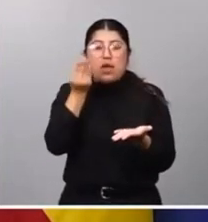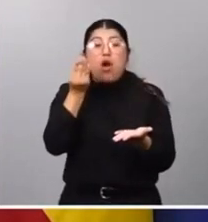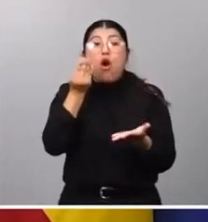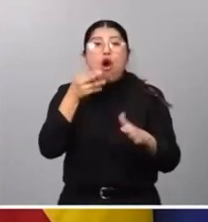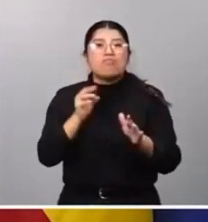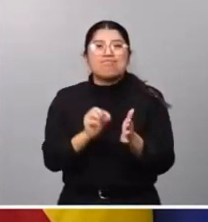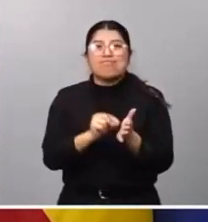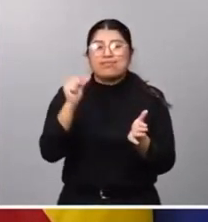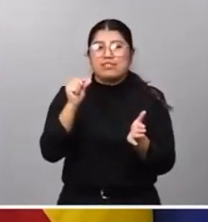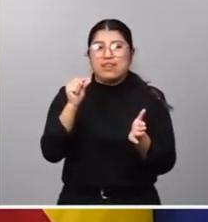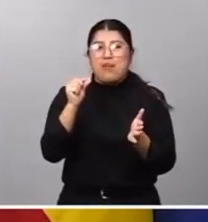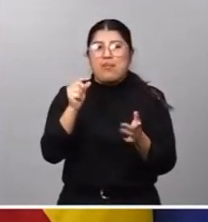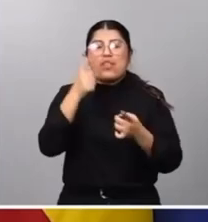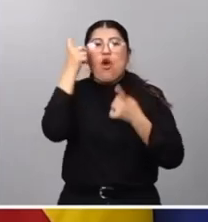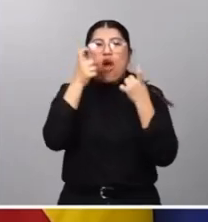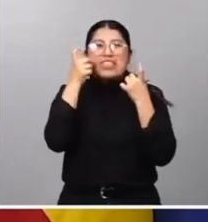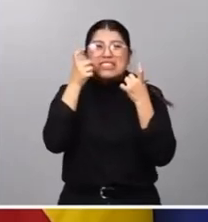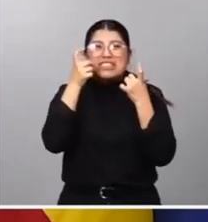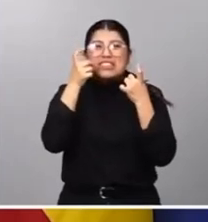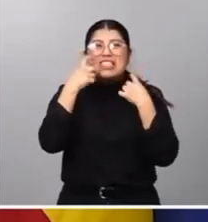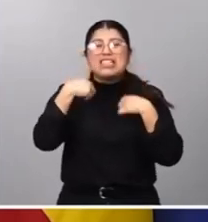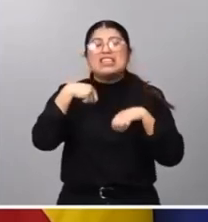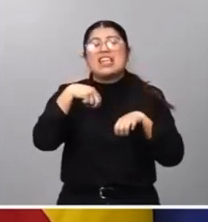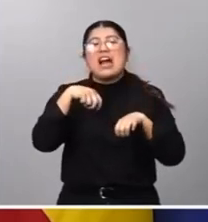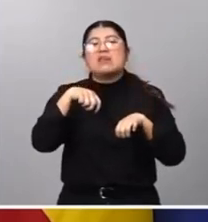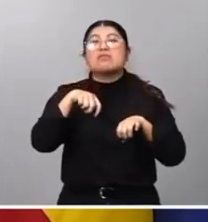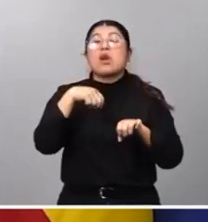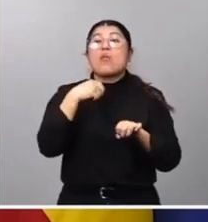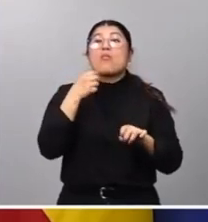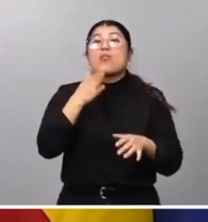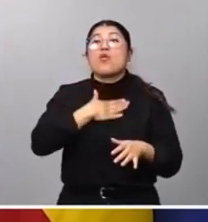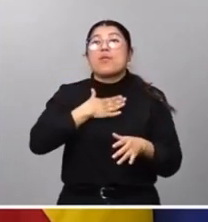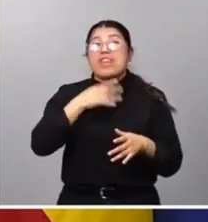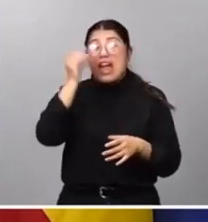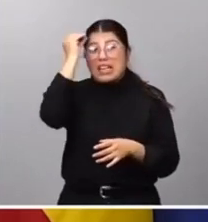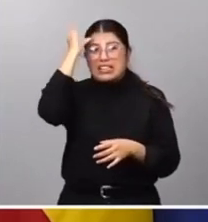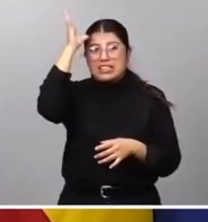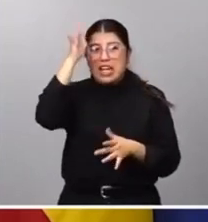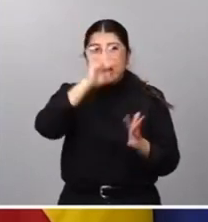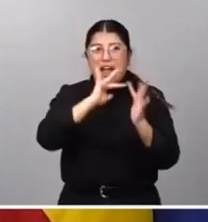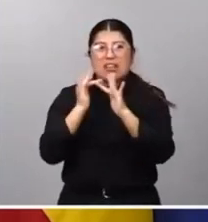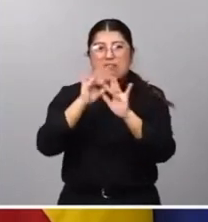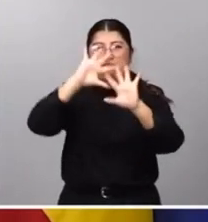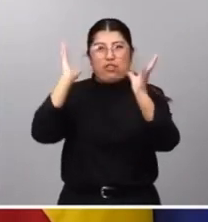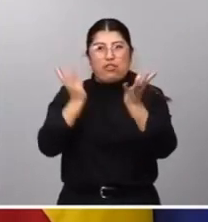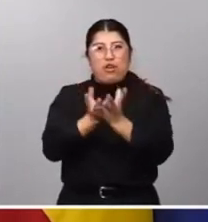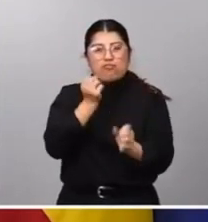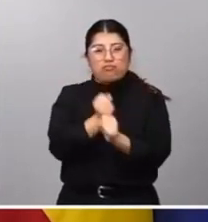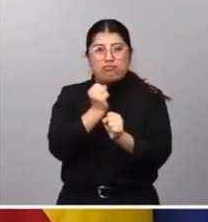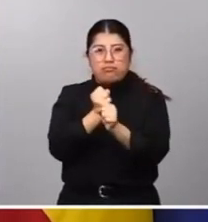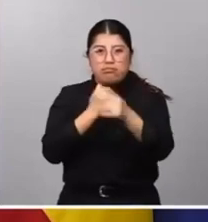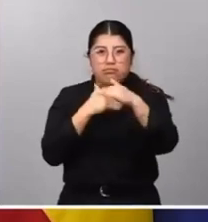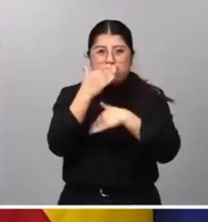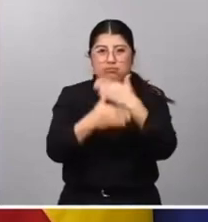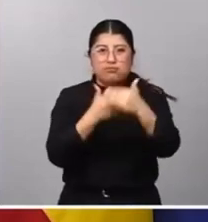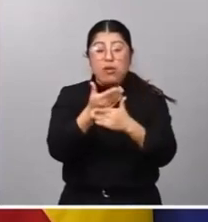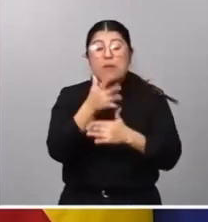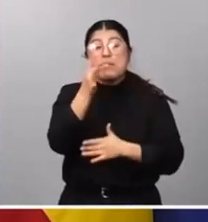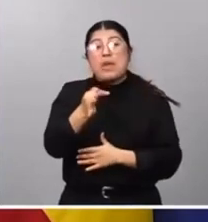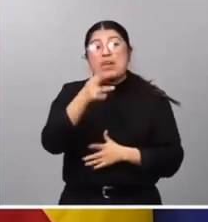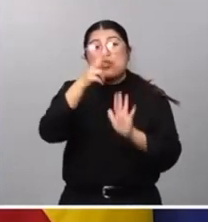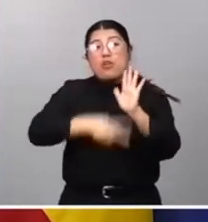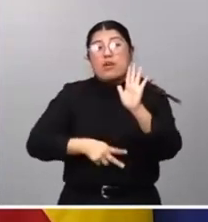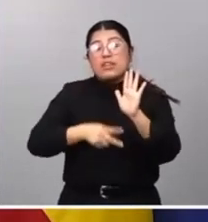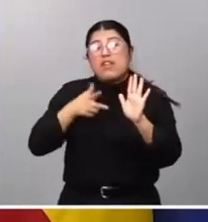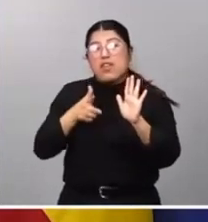ágil, para hacer, en primer lugar, trabajar la normativa de propiedad intelectual y de relaciones internacionales. Cada vez más la normativa de derechos de autor